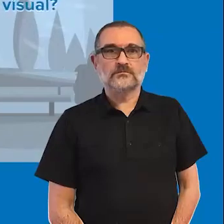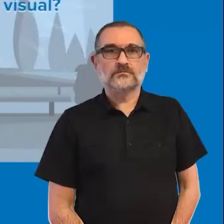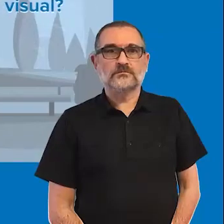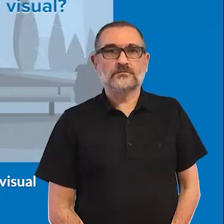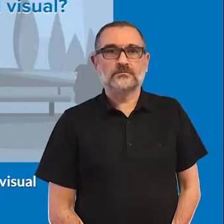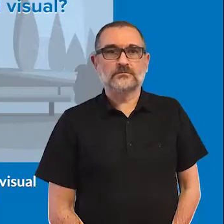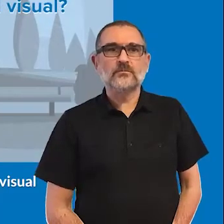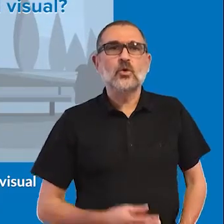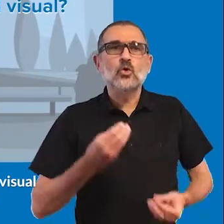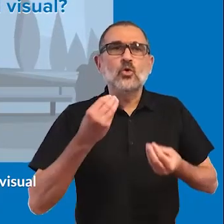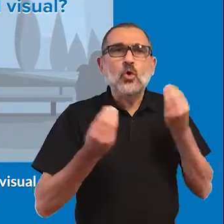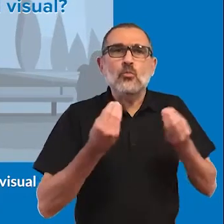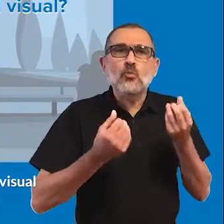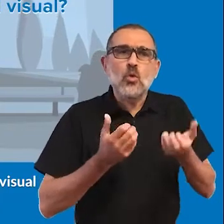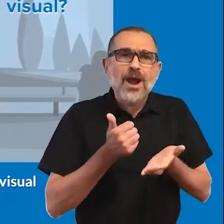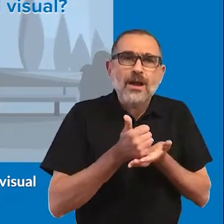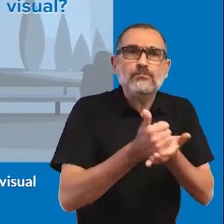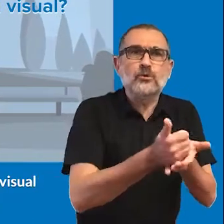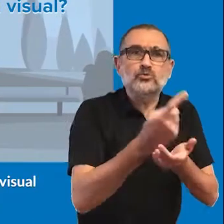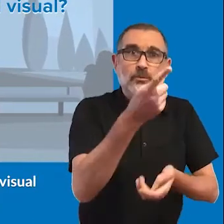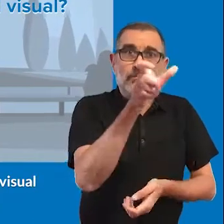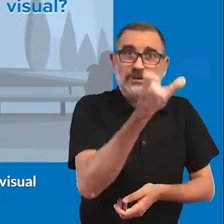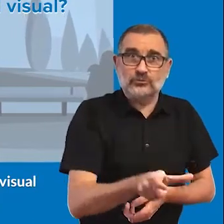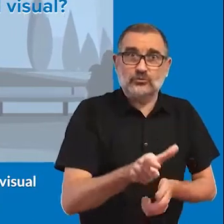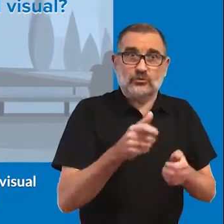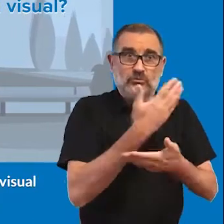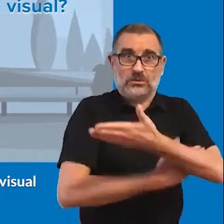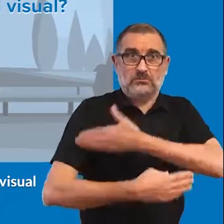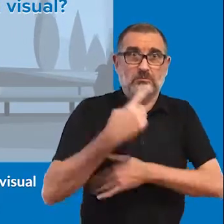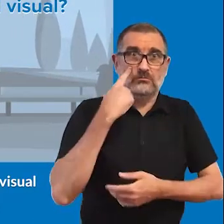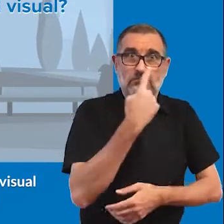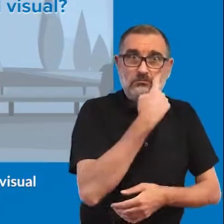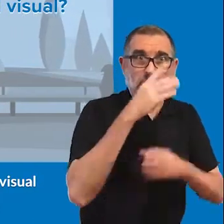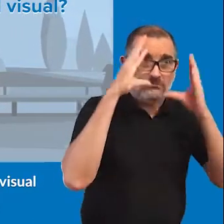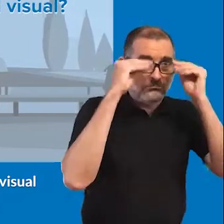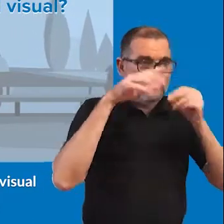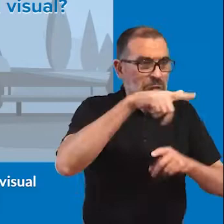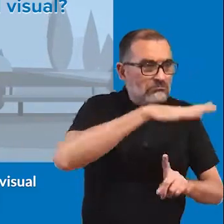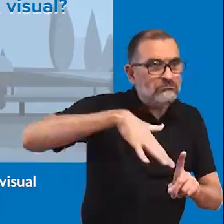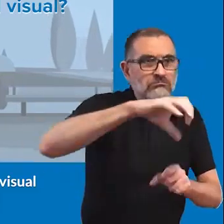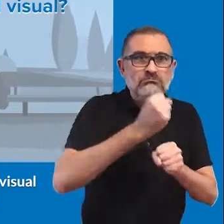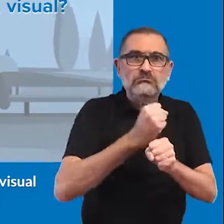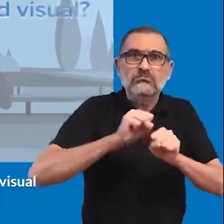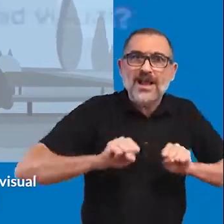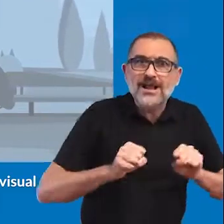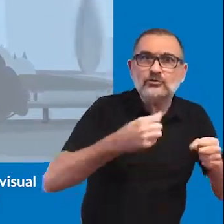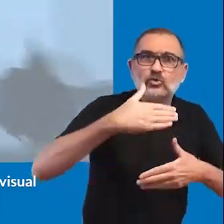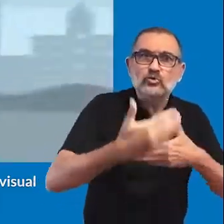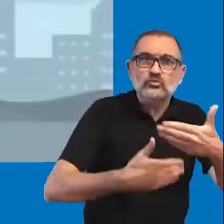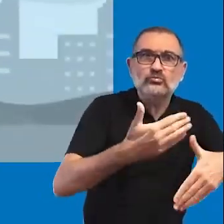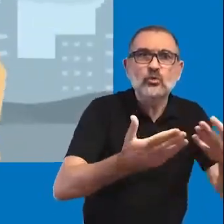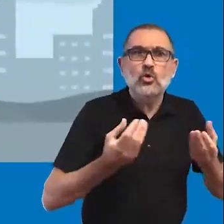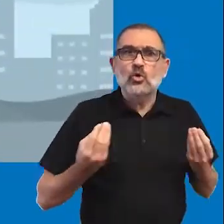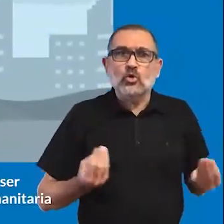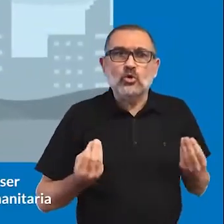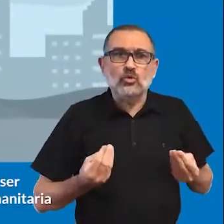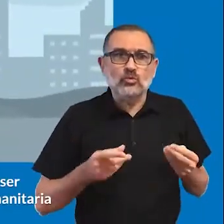¿Cómo apoyar a una persona con discapacidad visual en los contextos de acción humanitaria?